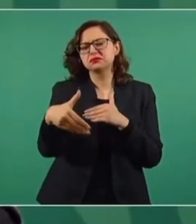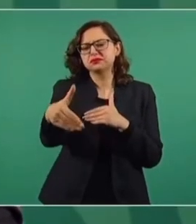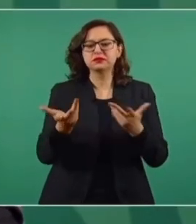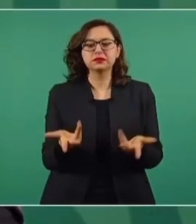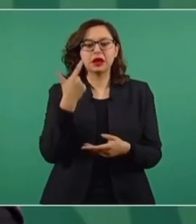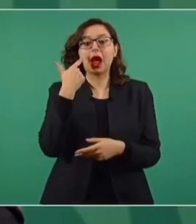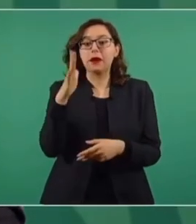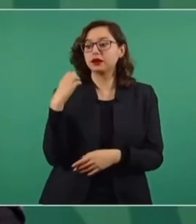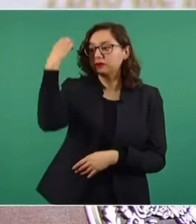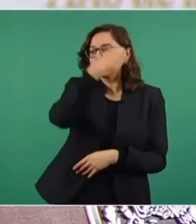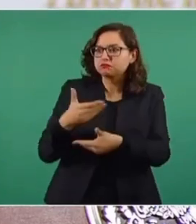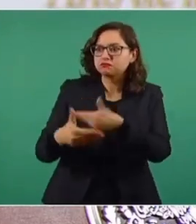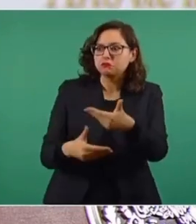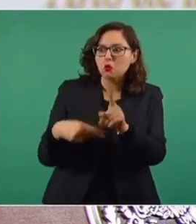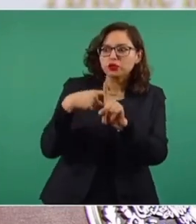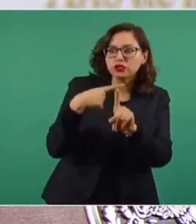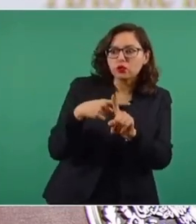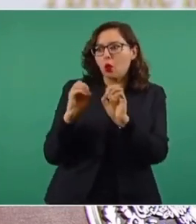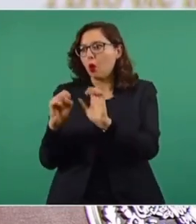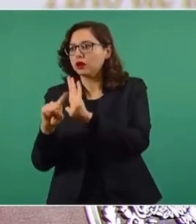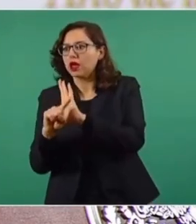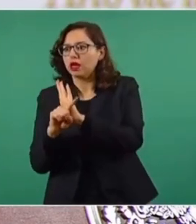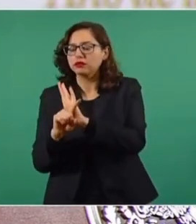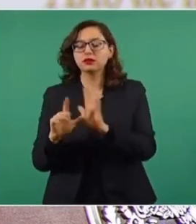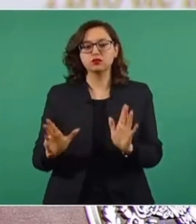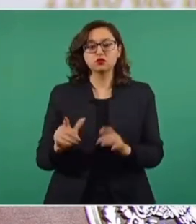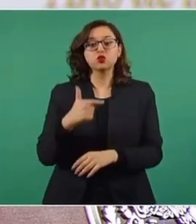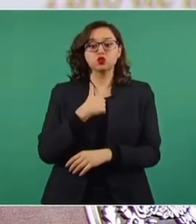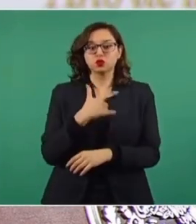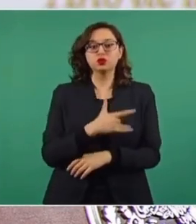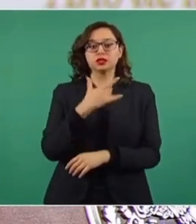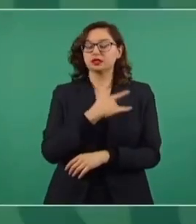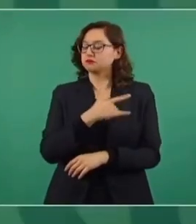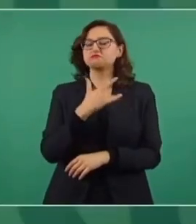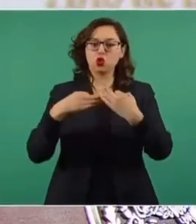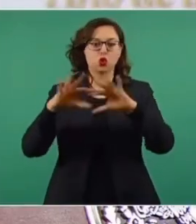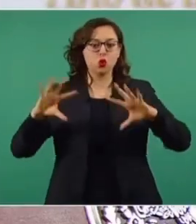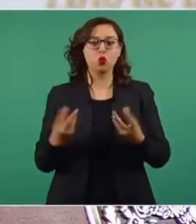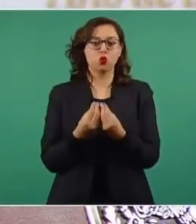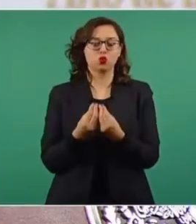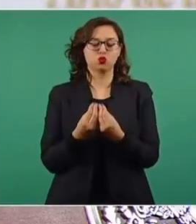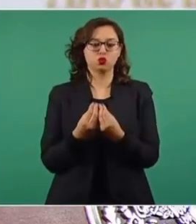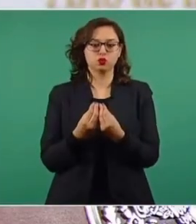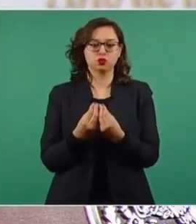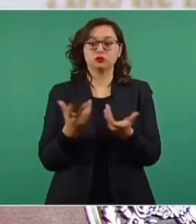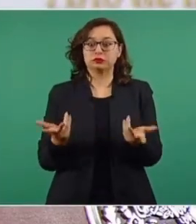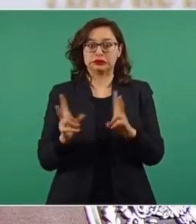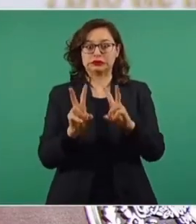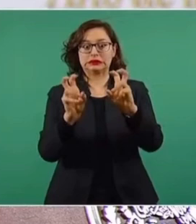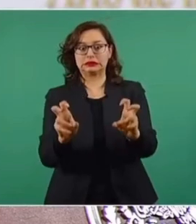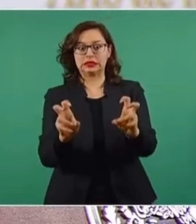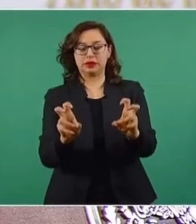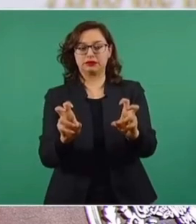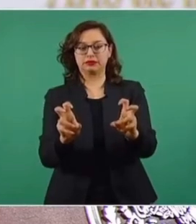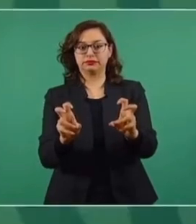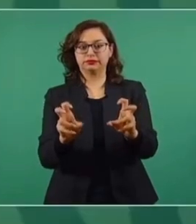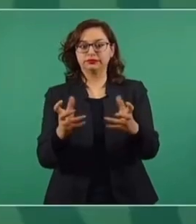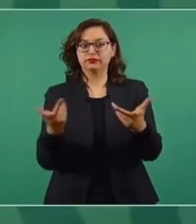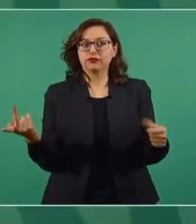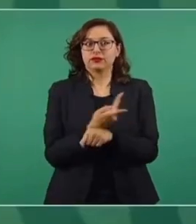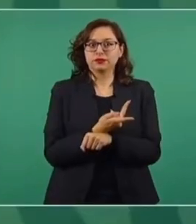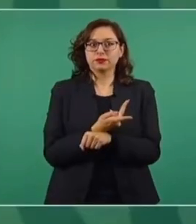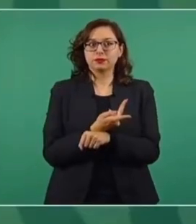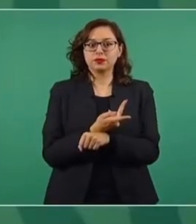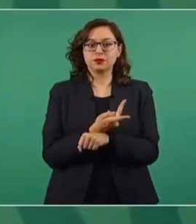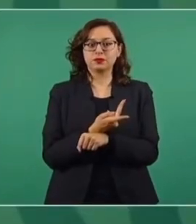Vamos a evaluar qué sucede. Yo, por eso soy partidario de la democracia participativa. Porque estos asuntos, si